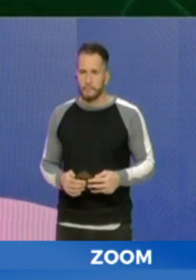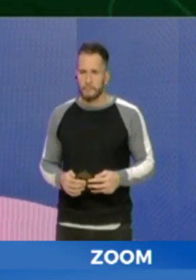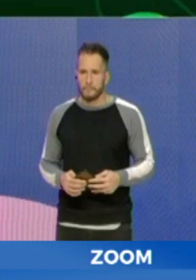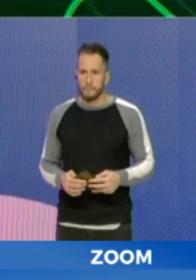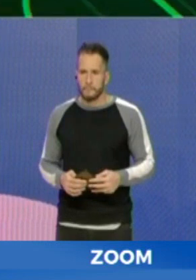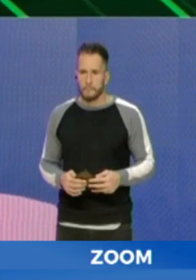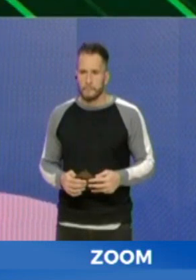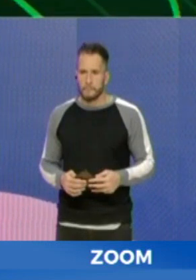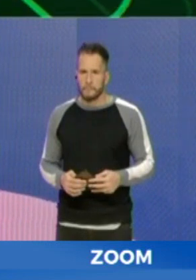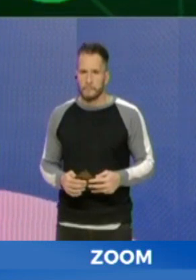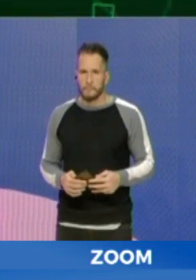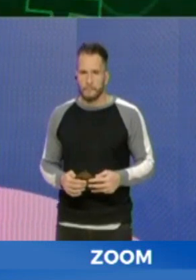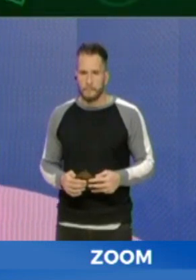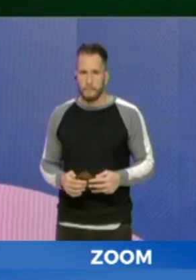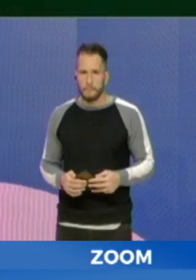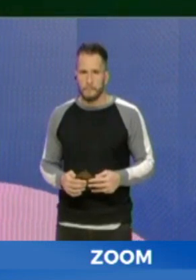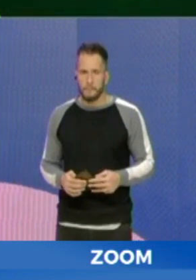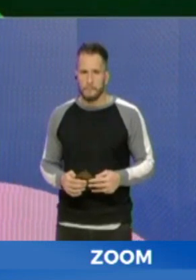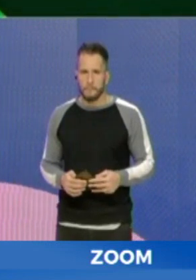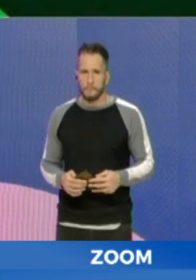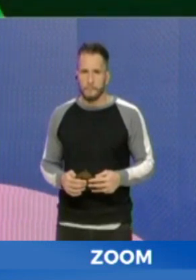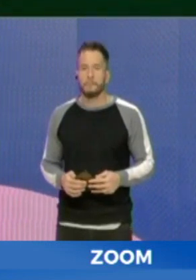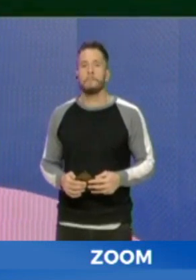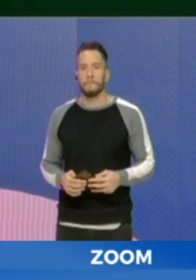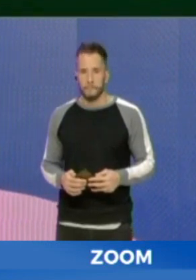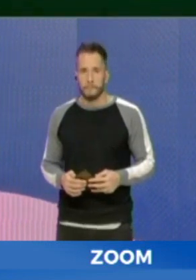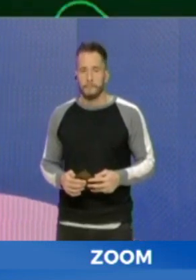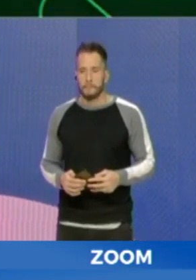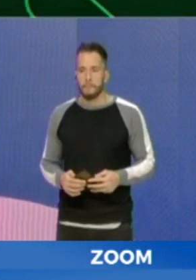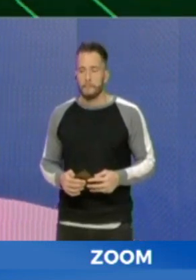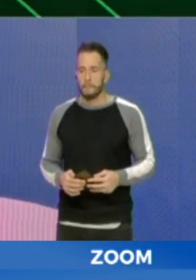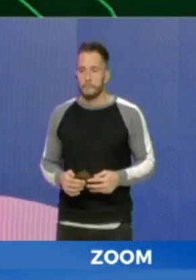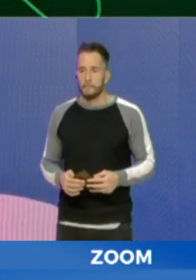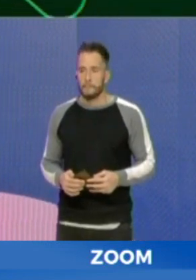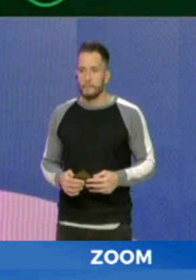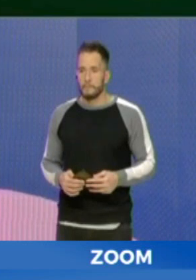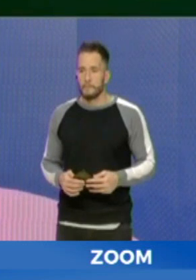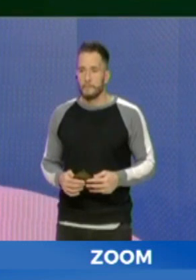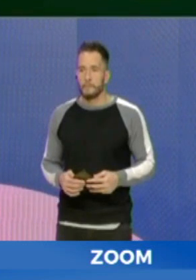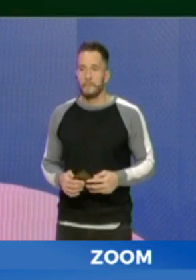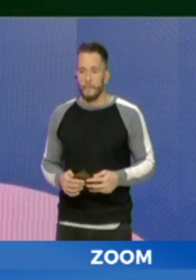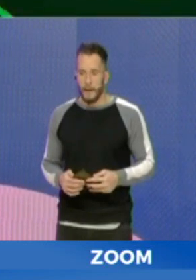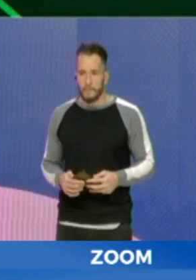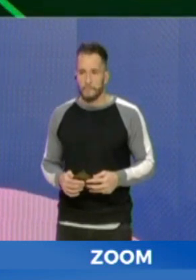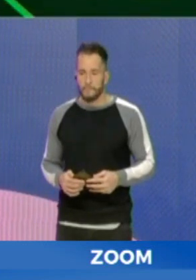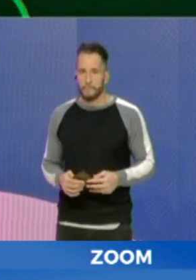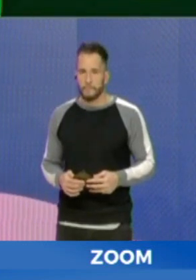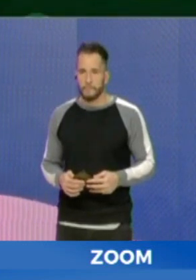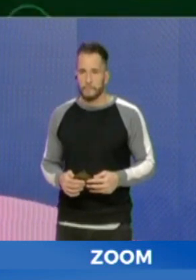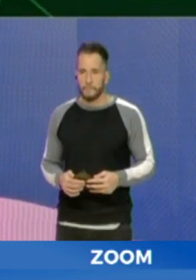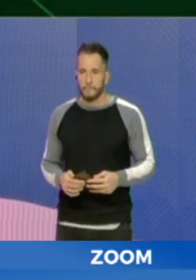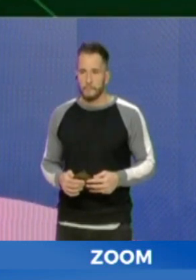En ese hogar La Providencia hay una capilla y también funciona la escuela primaria, la escuela número 15, que es,